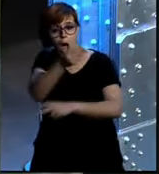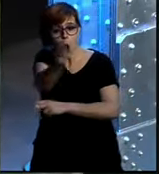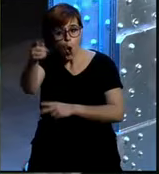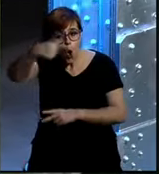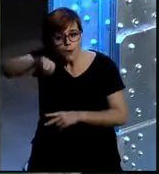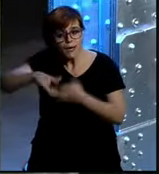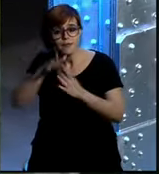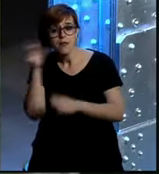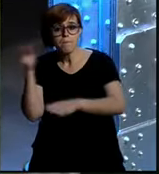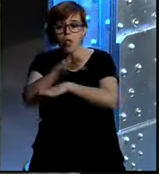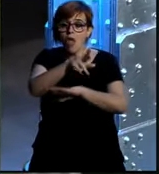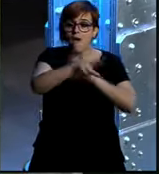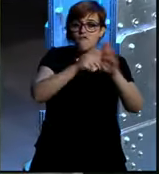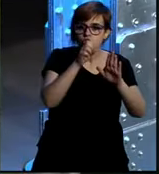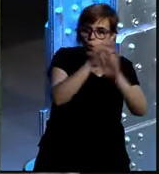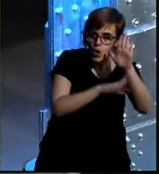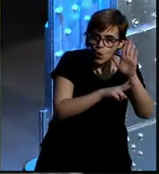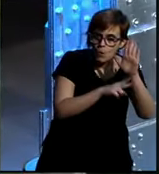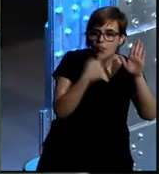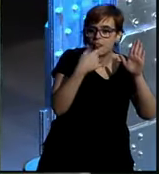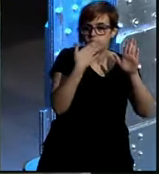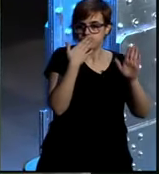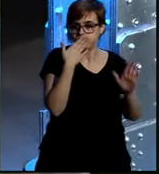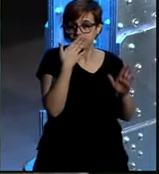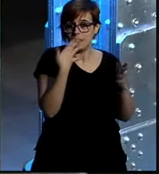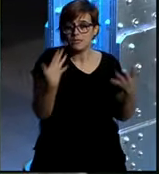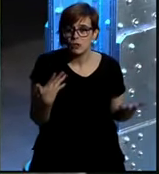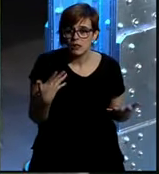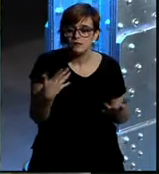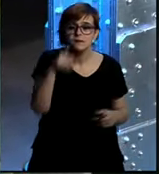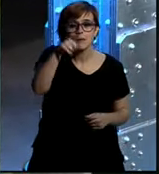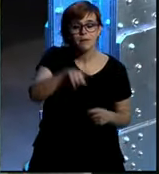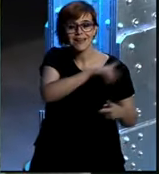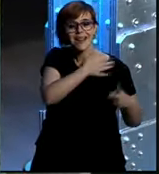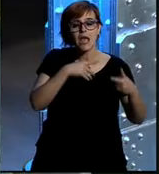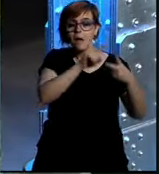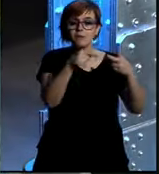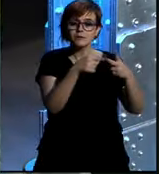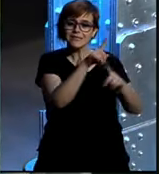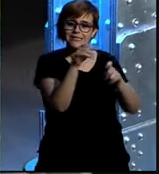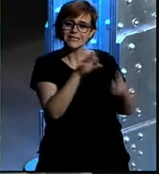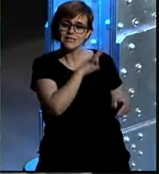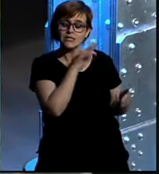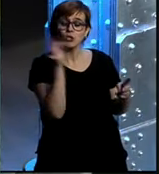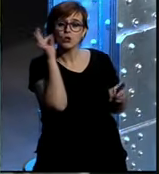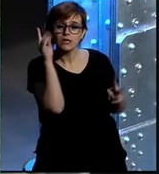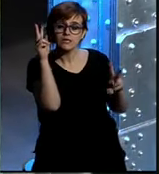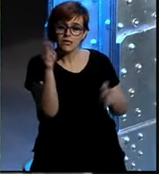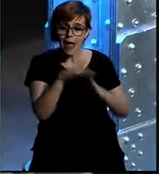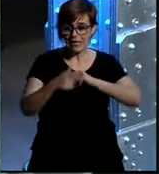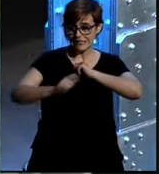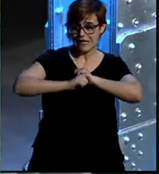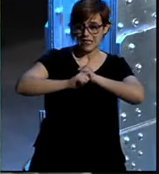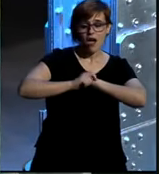manden un vídeo que vamos a resolver eso y también quería preguntar a la señora por cómo su